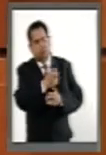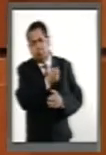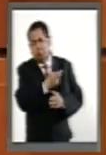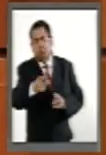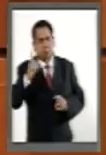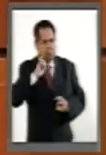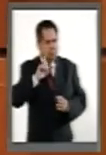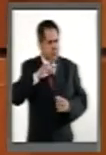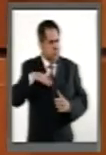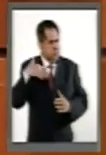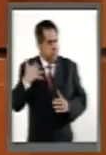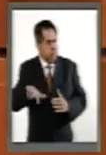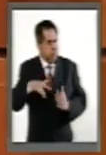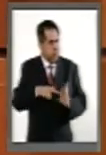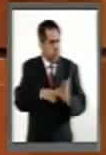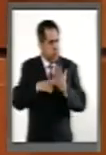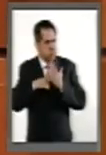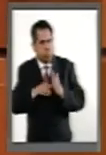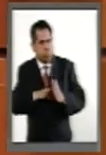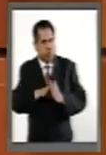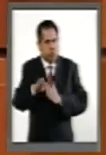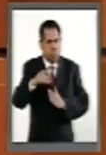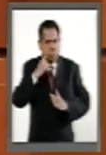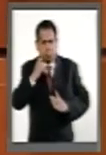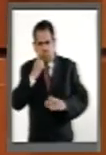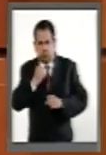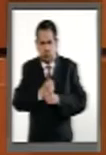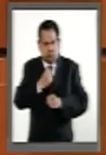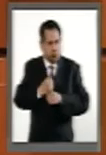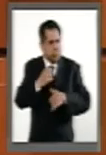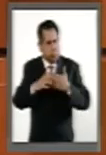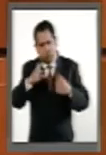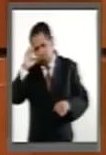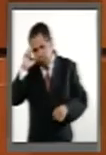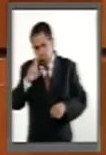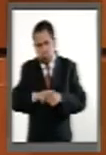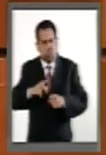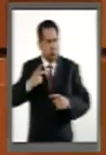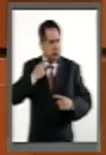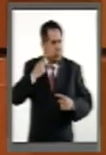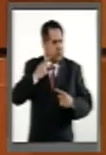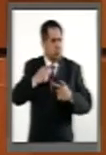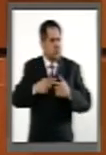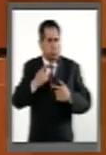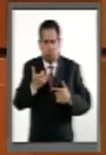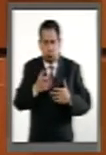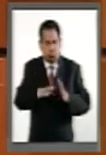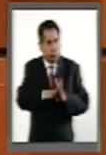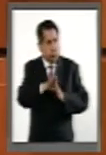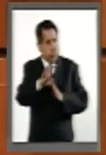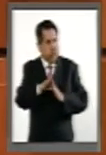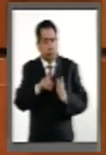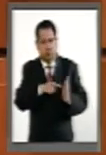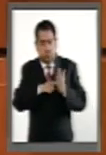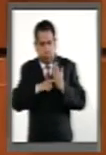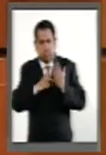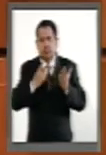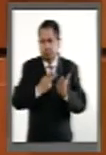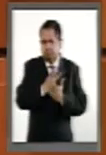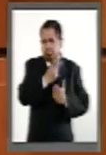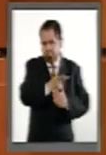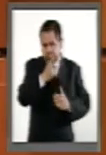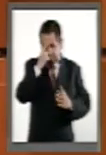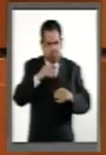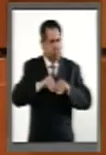que han incidido y destacado en la lucha social, cultural, política y económica, en favor de la promoción